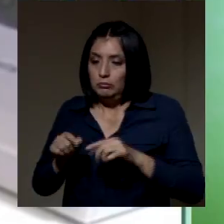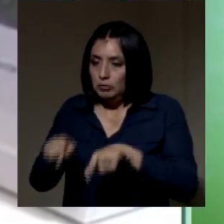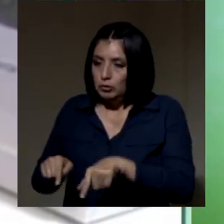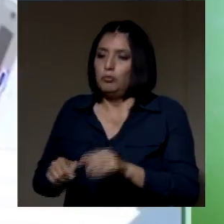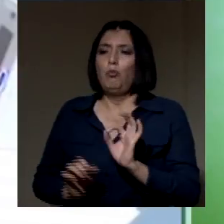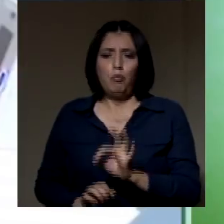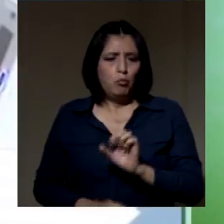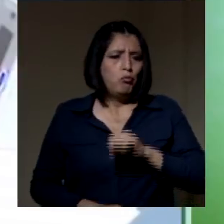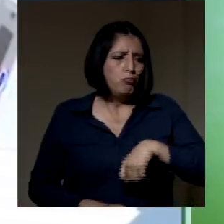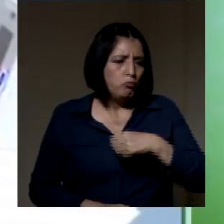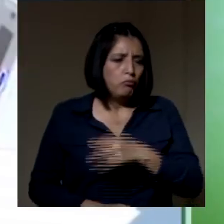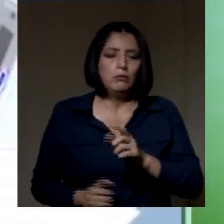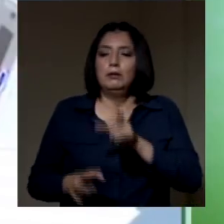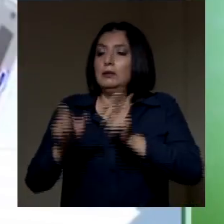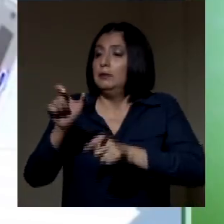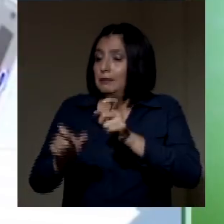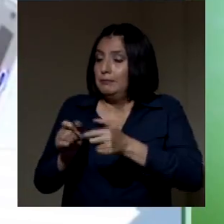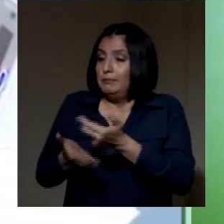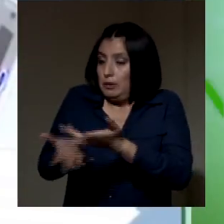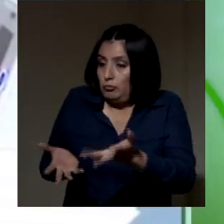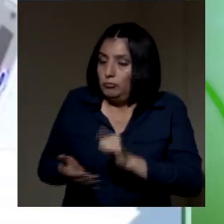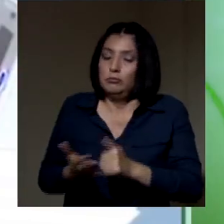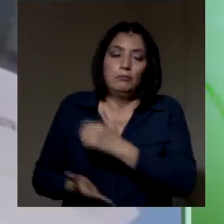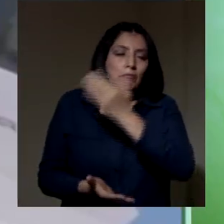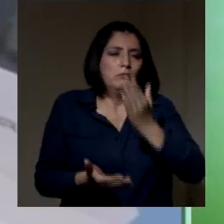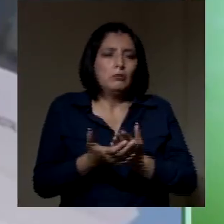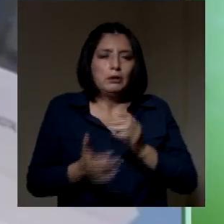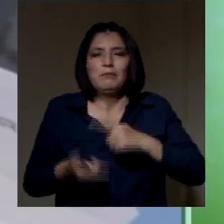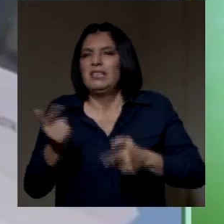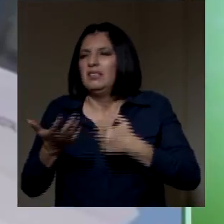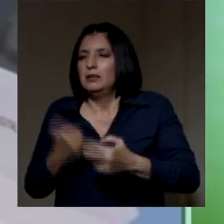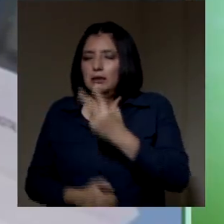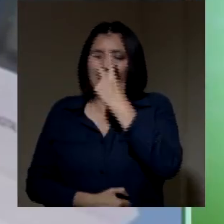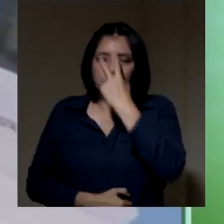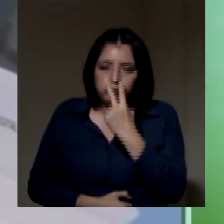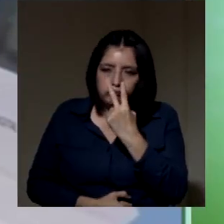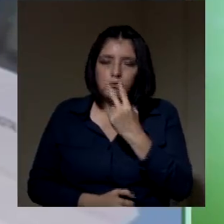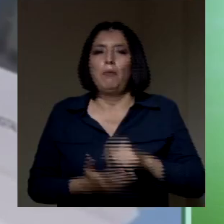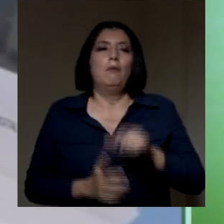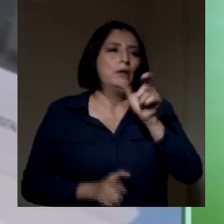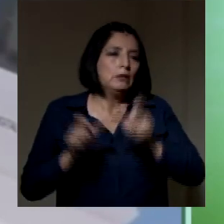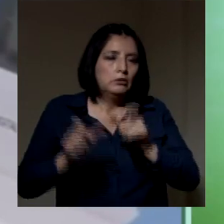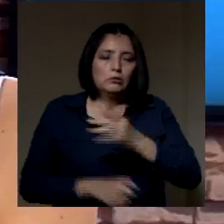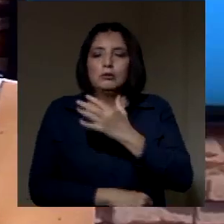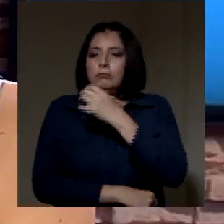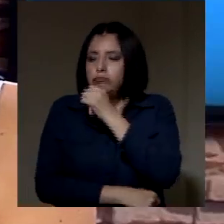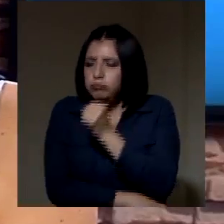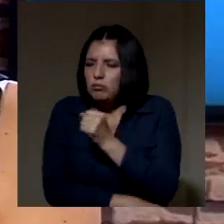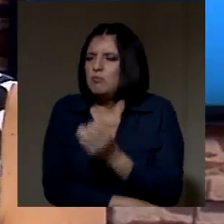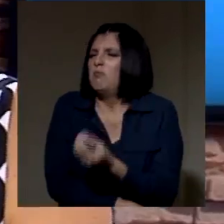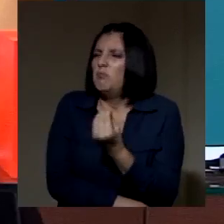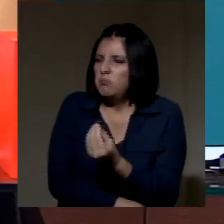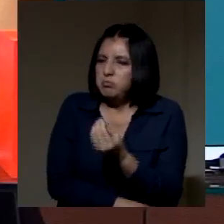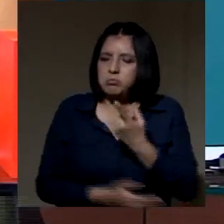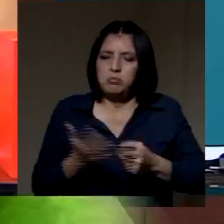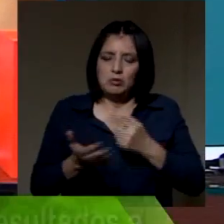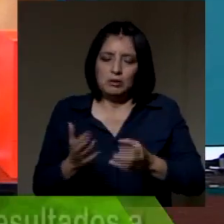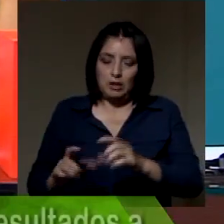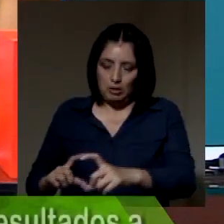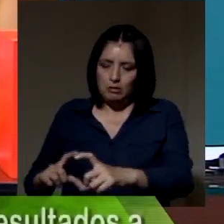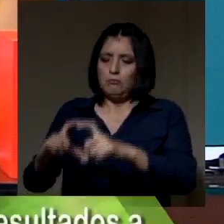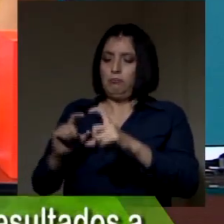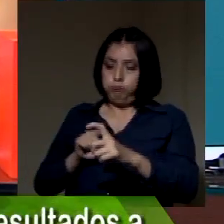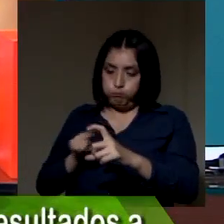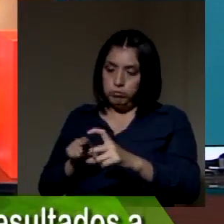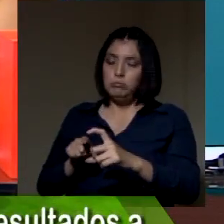útil. Sobre todo para personas con problemas de visión, de tercera edad. ¿Por qué? Porque los resultados nos los va